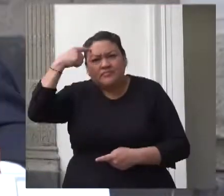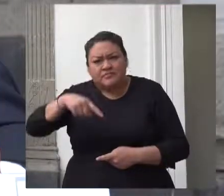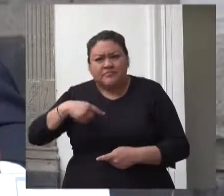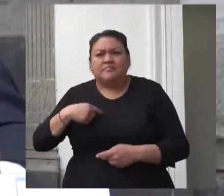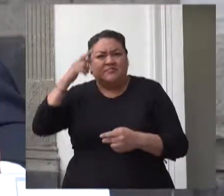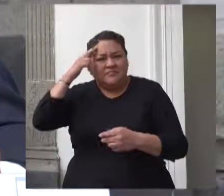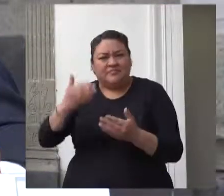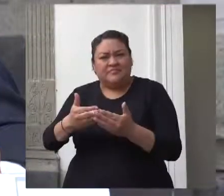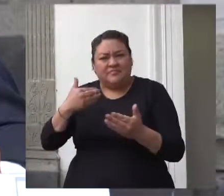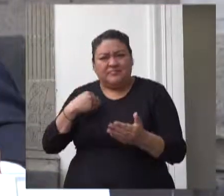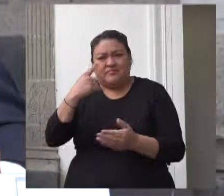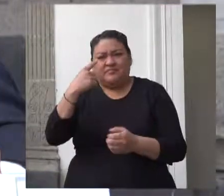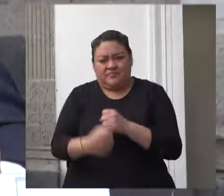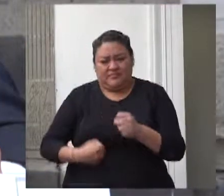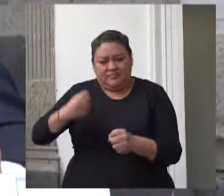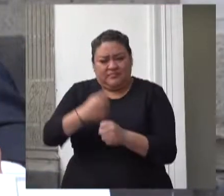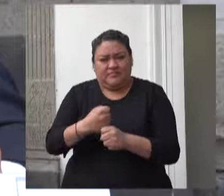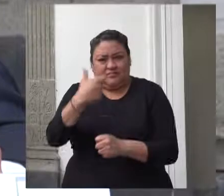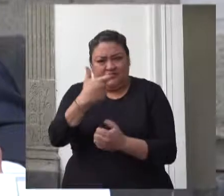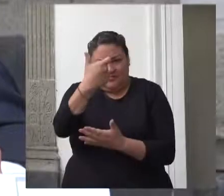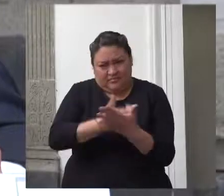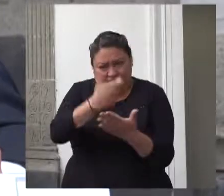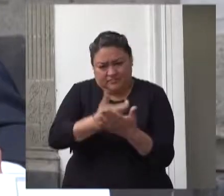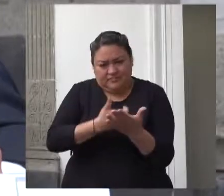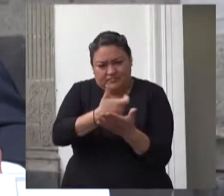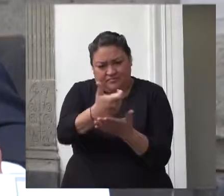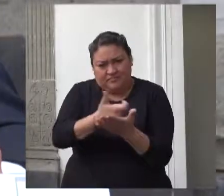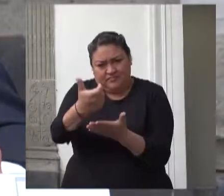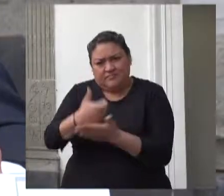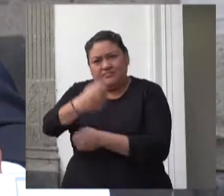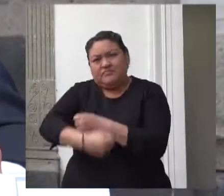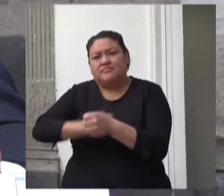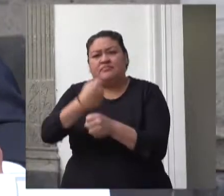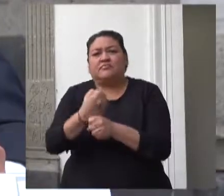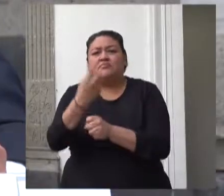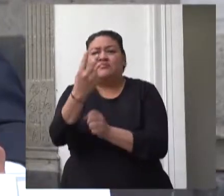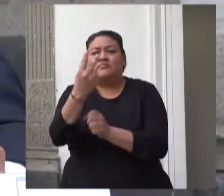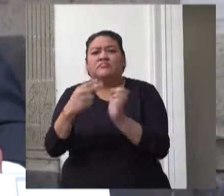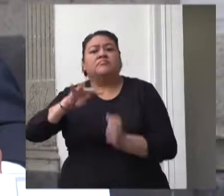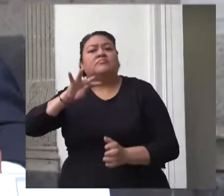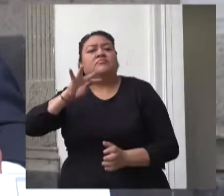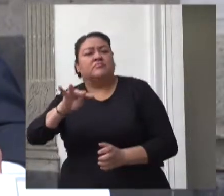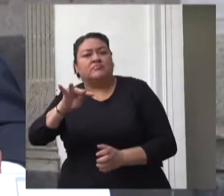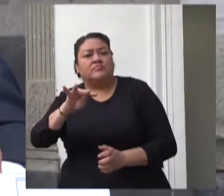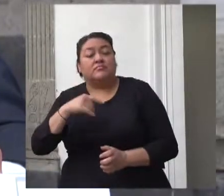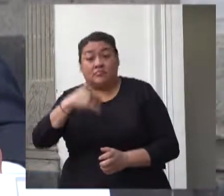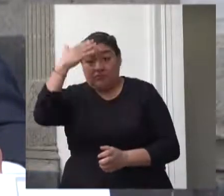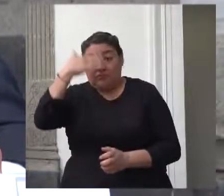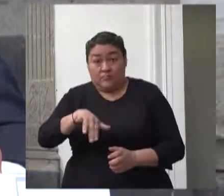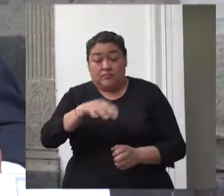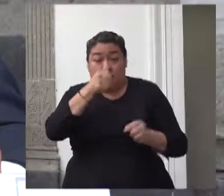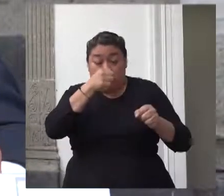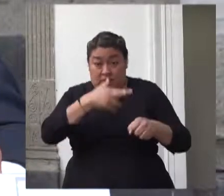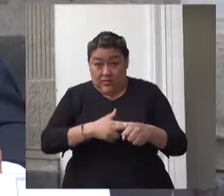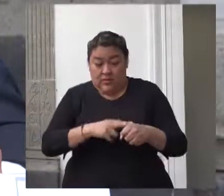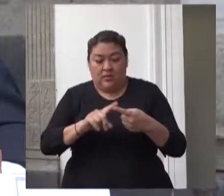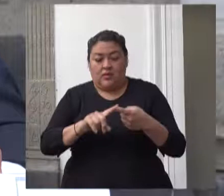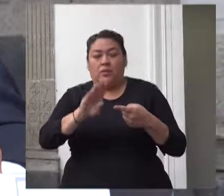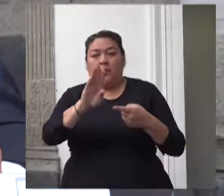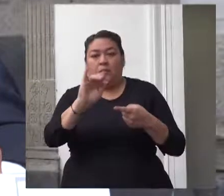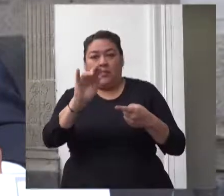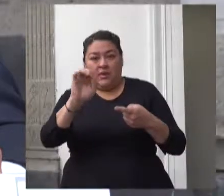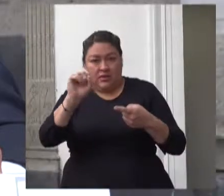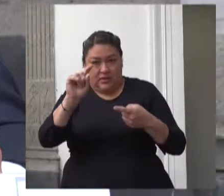aprobación del Presupuesto de Egresos 2019, las Secretarías de Bienestar y de